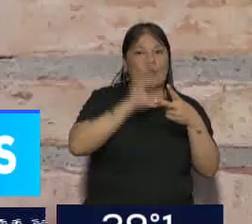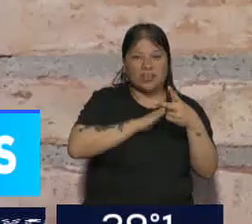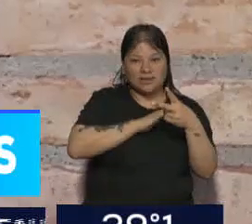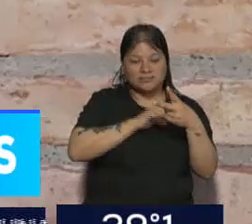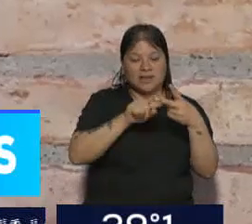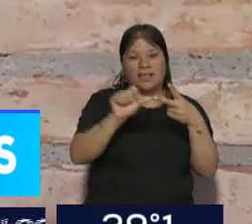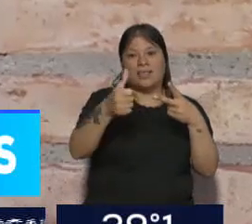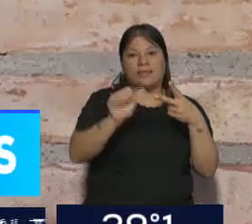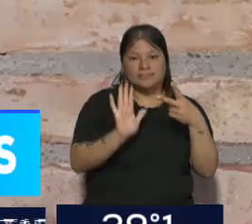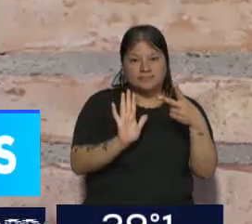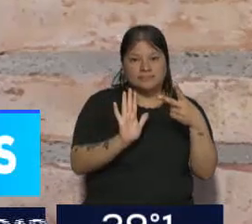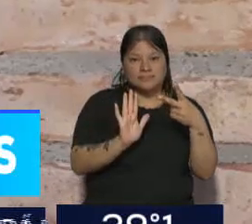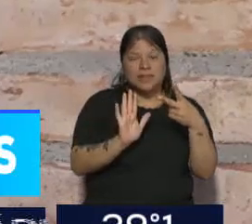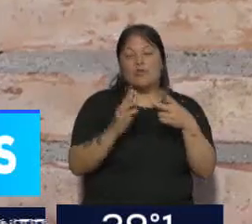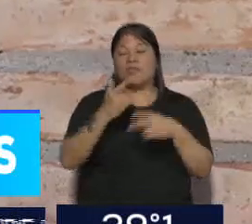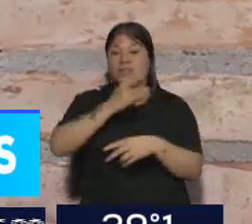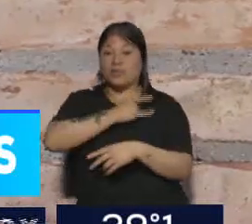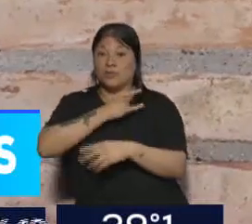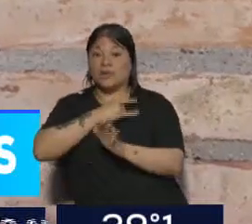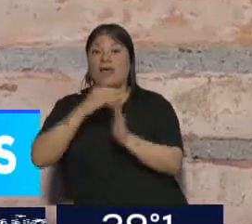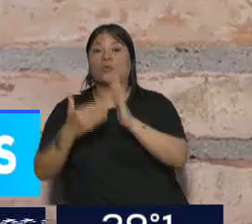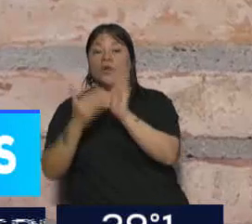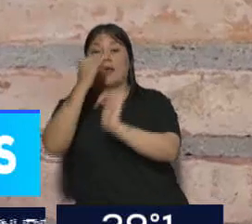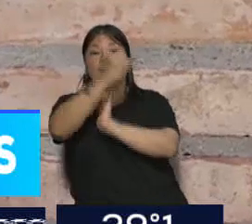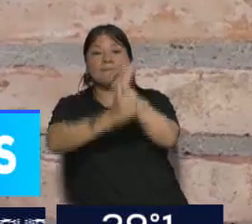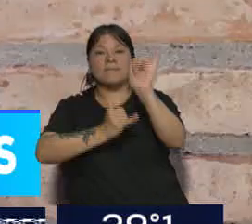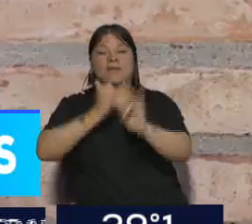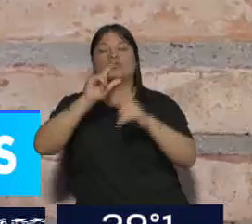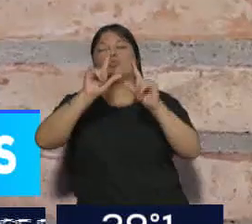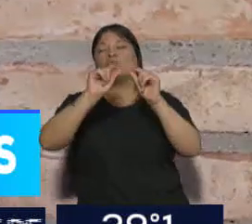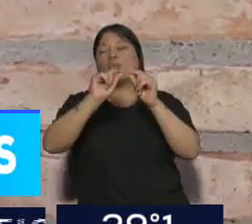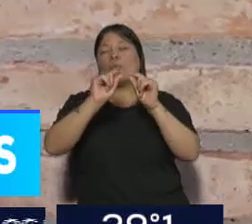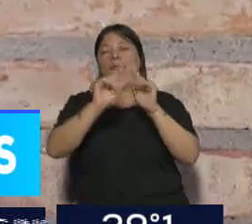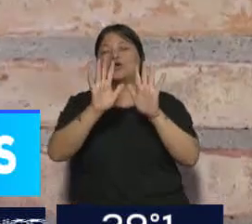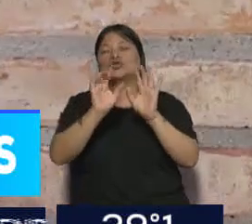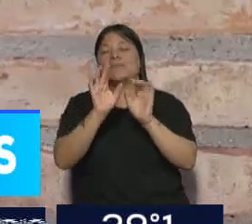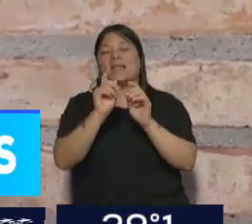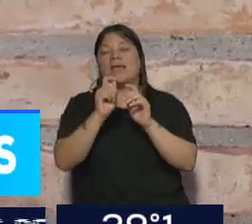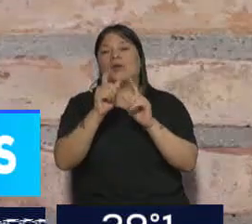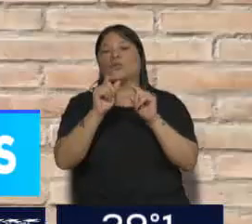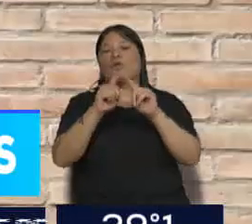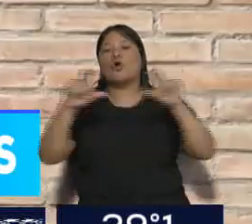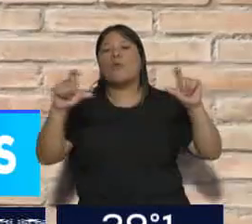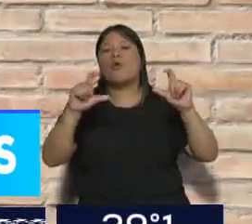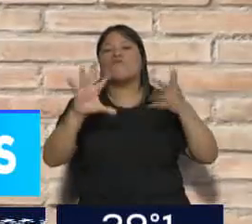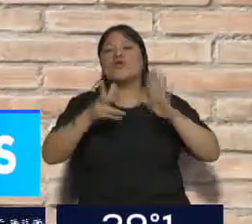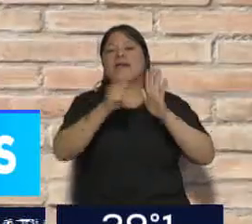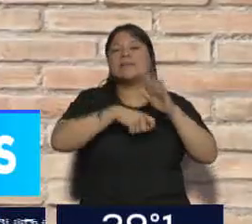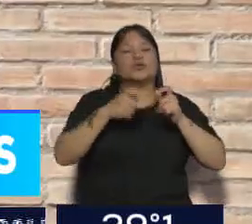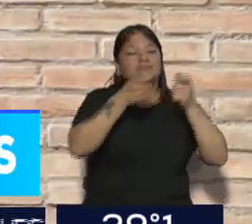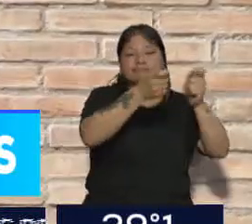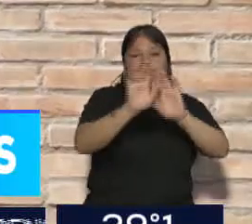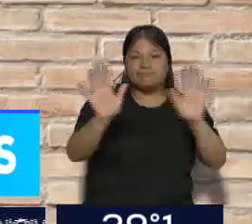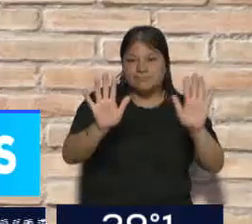destacar que explicaron desde la Universidad Nacional de Cuyo que estos números son totalmente aleatorios ¿y qué explicaron? en esta